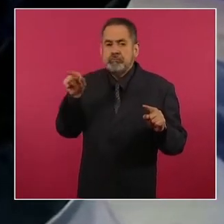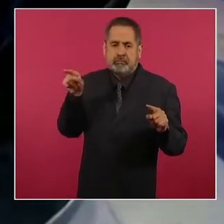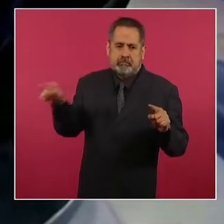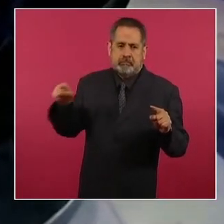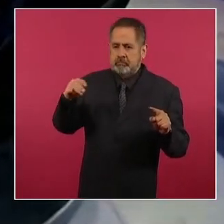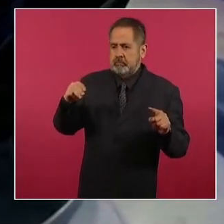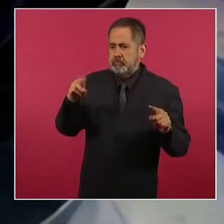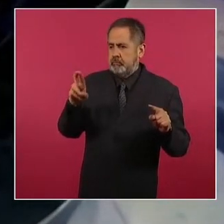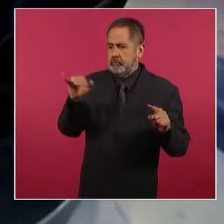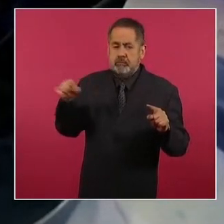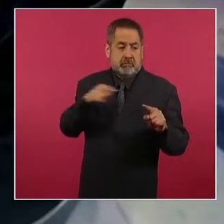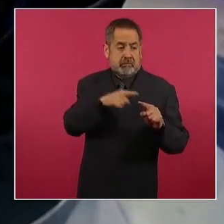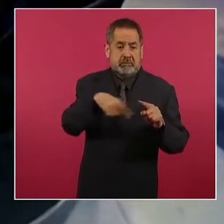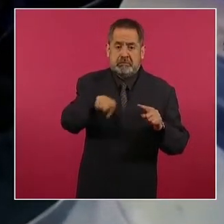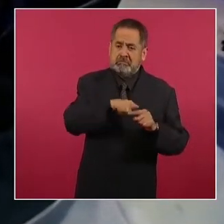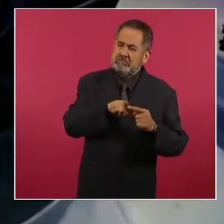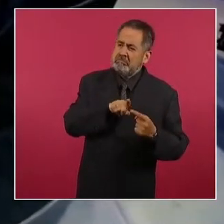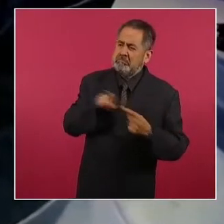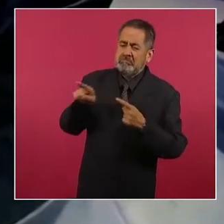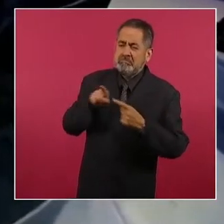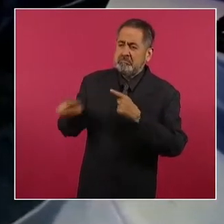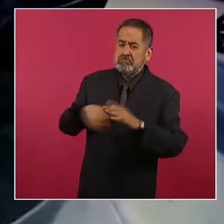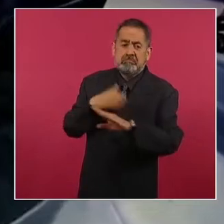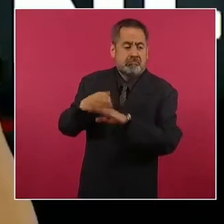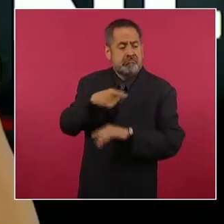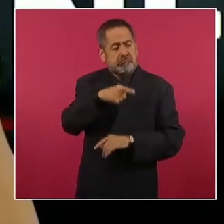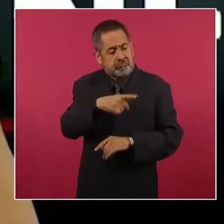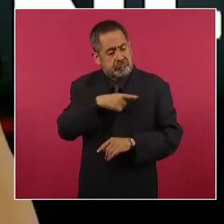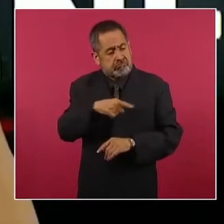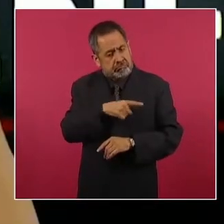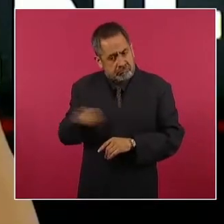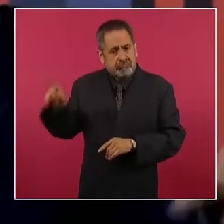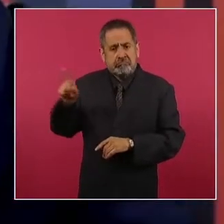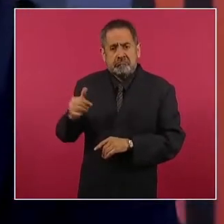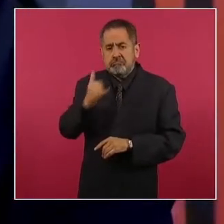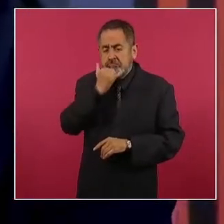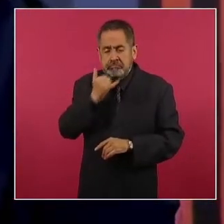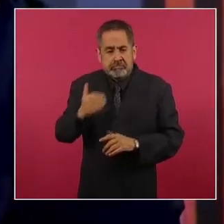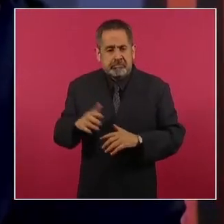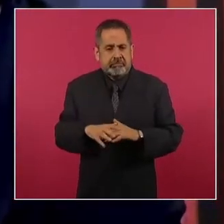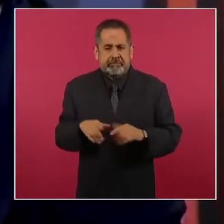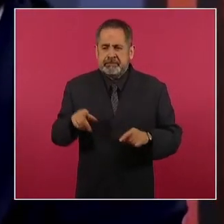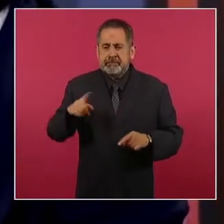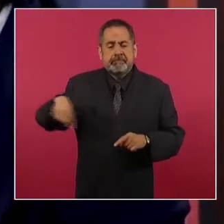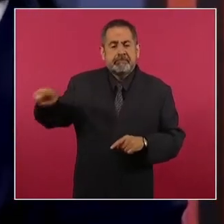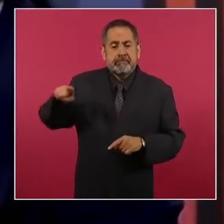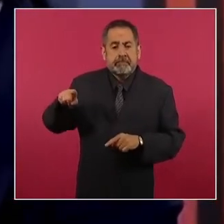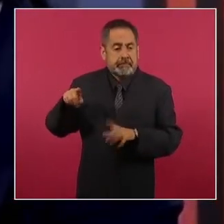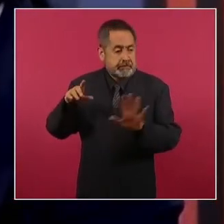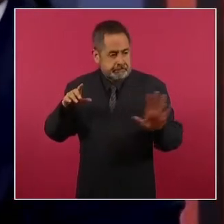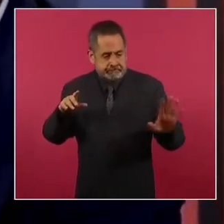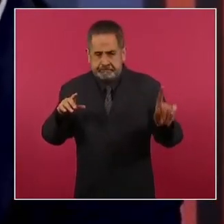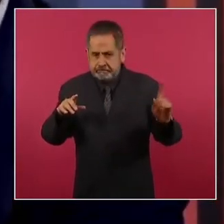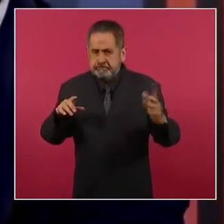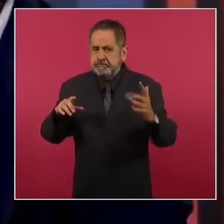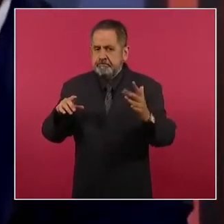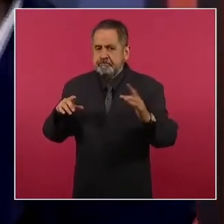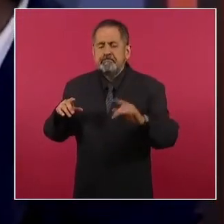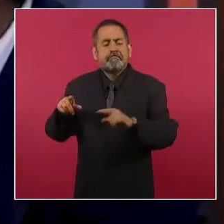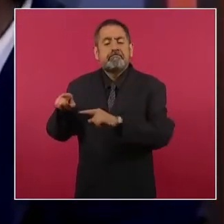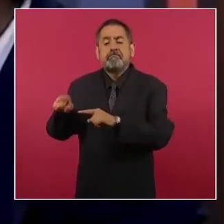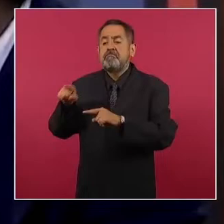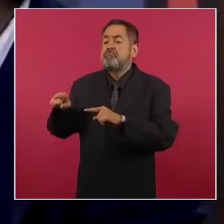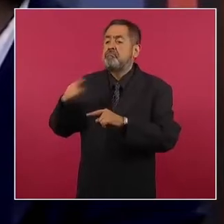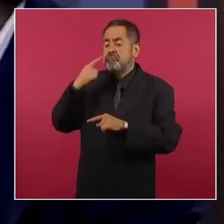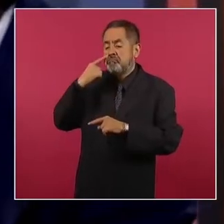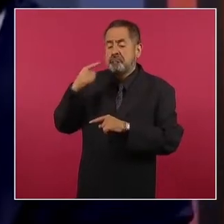ofensas que le han propinado a Jesús Murillo Cara. Es la investigación criminal, si me permiten, con esto remato, es la